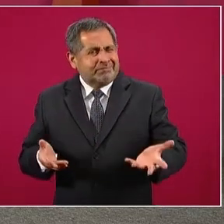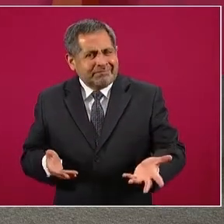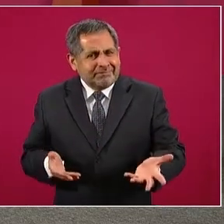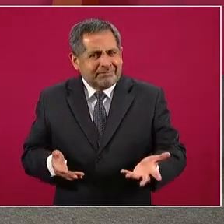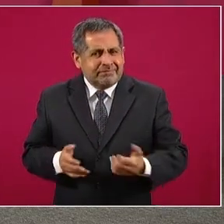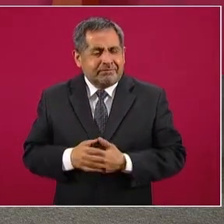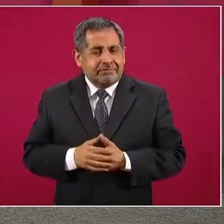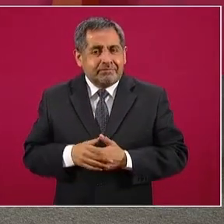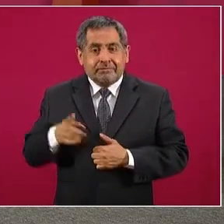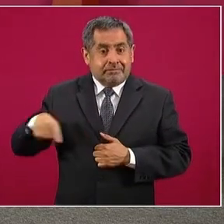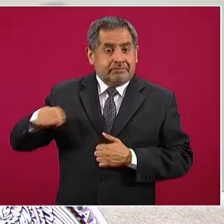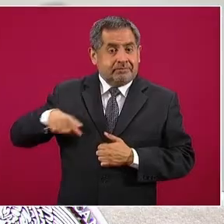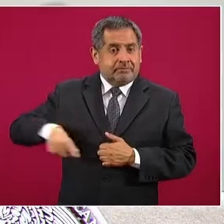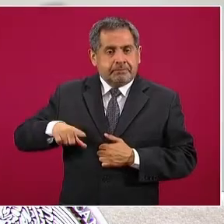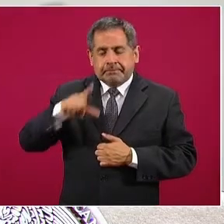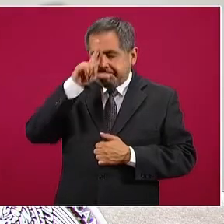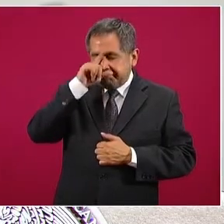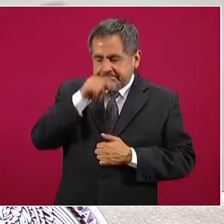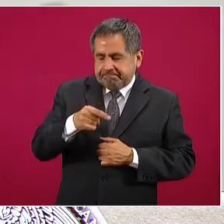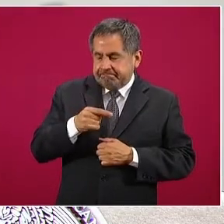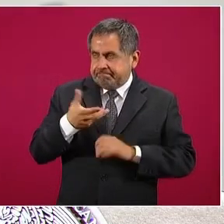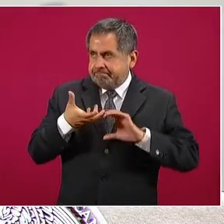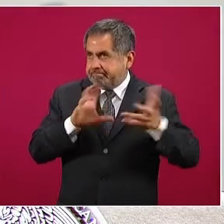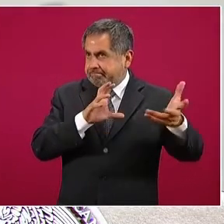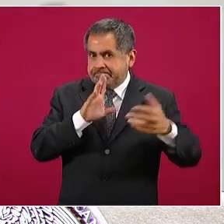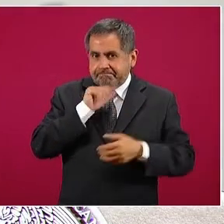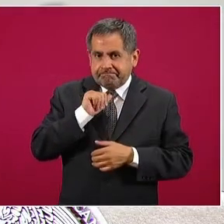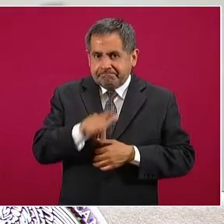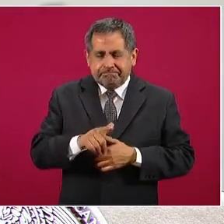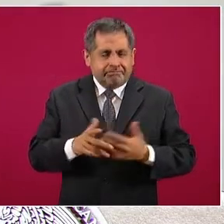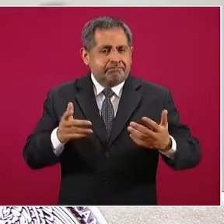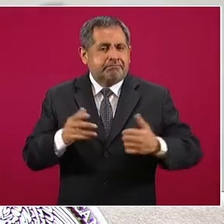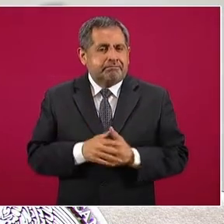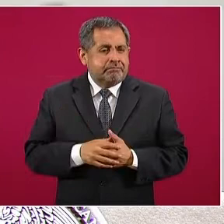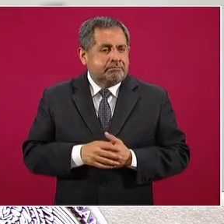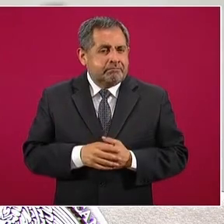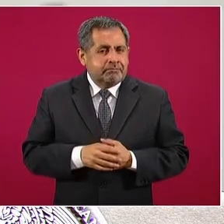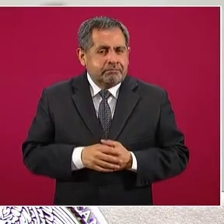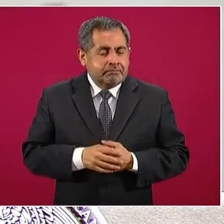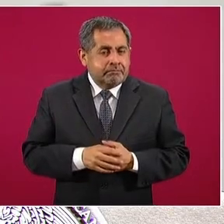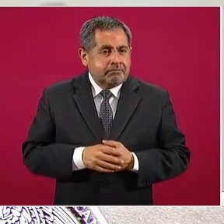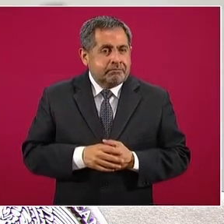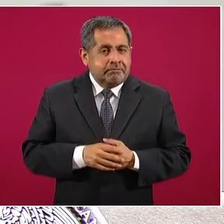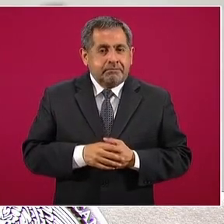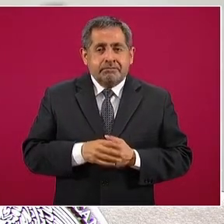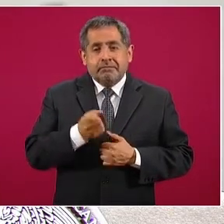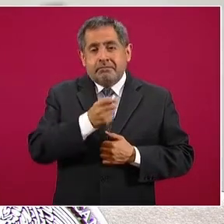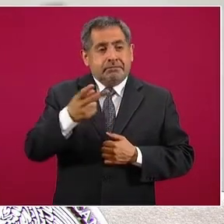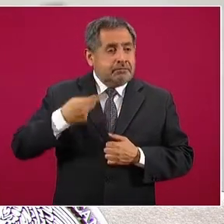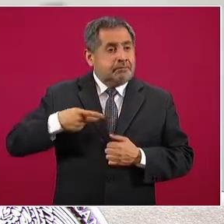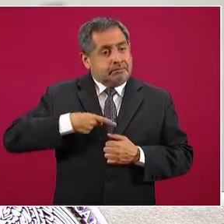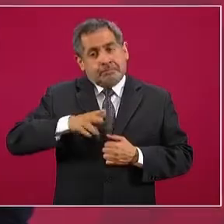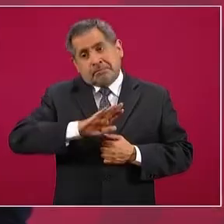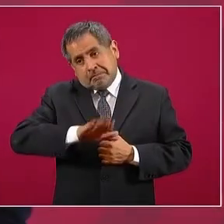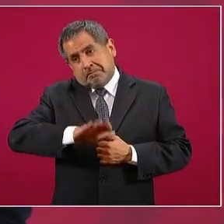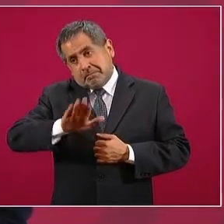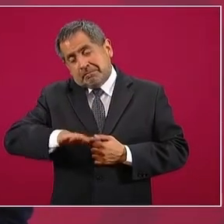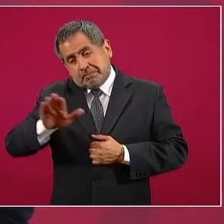Resulta fallida la operación, hay quienes pierden la vida,